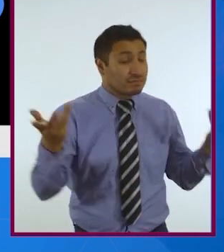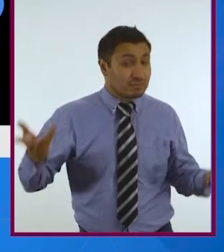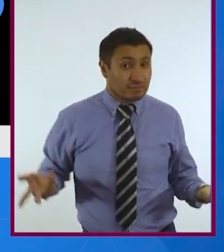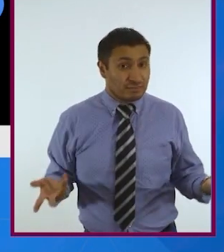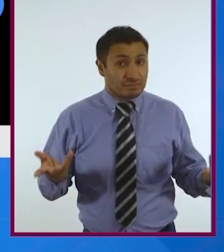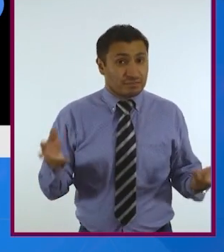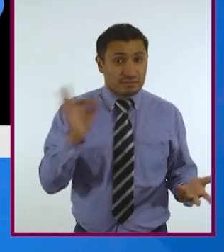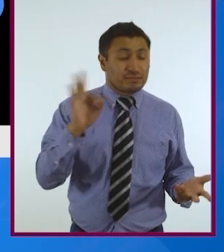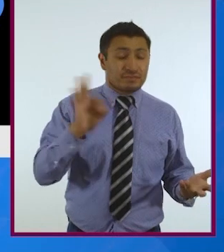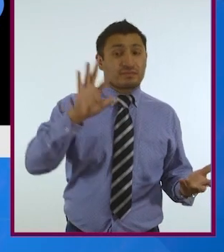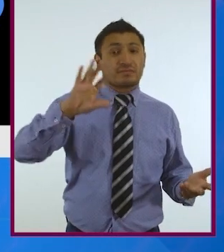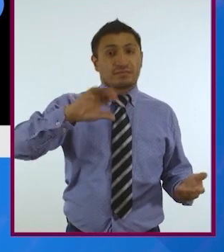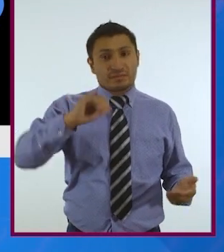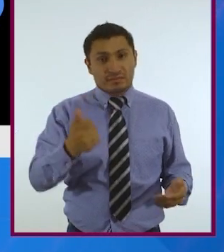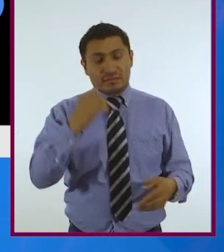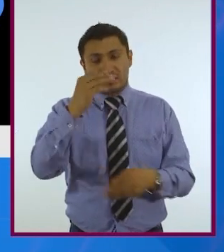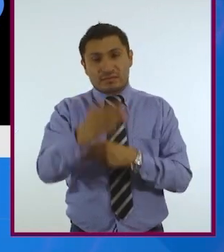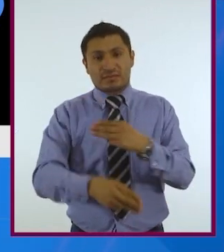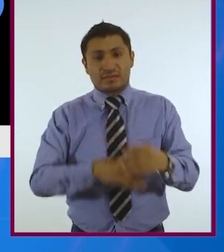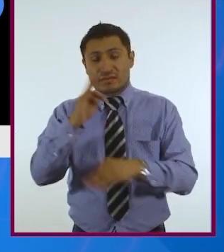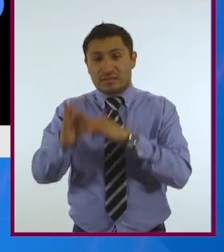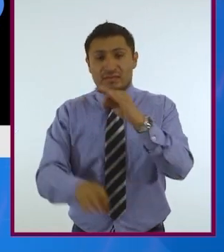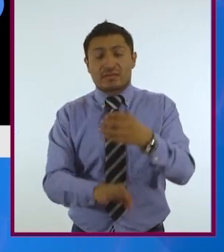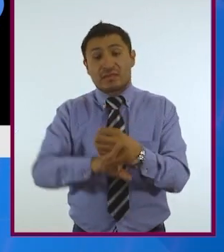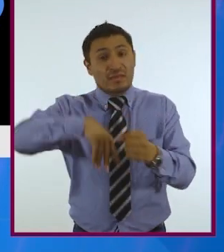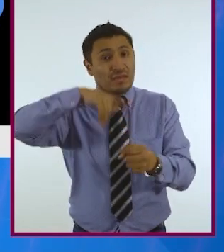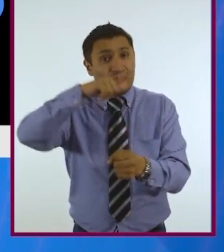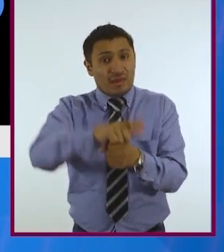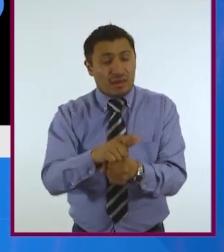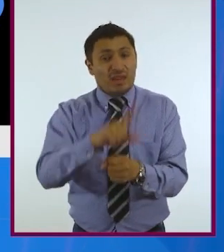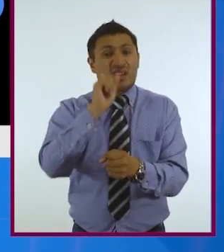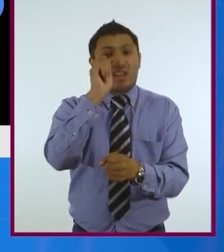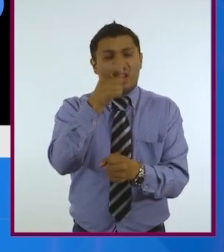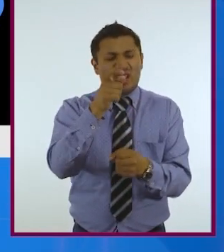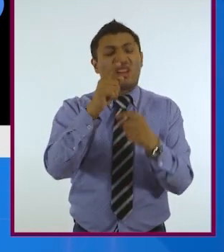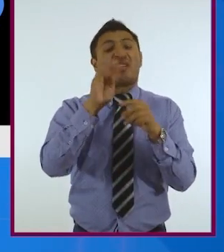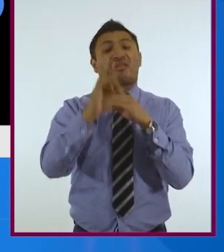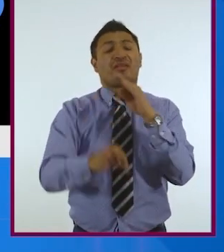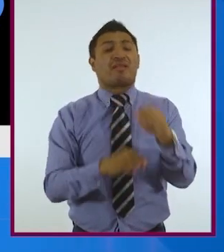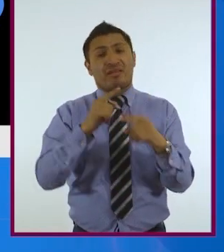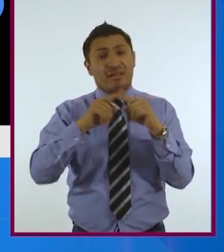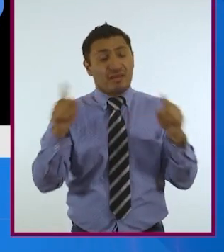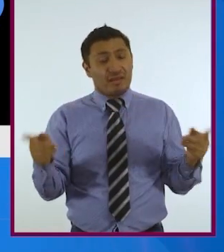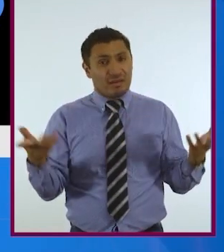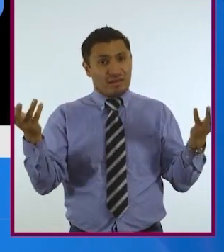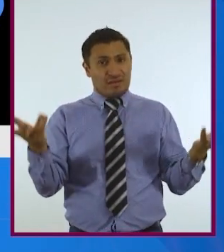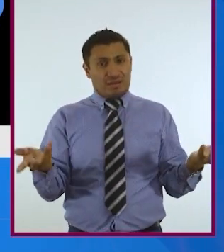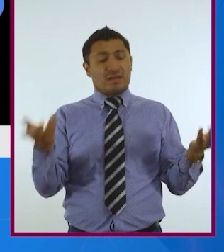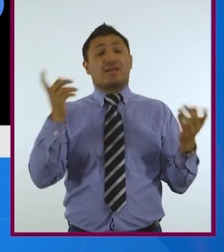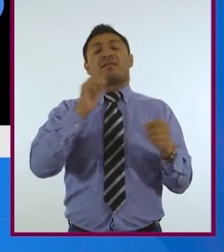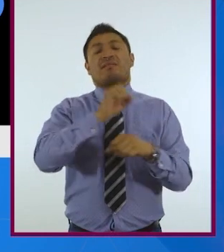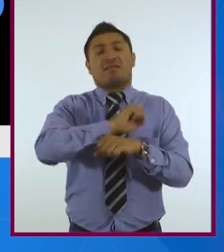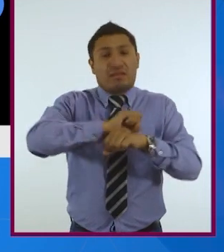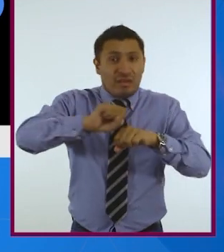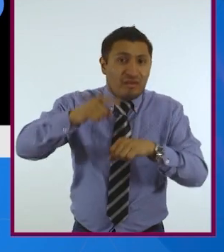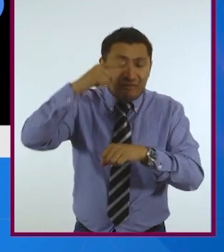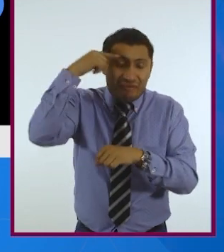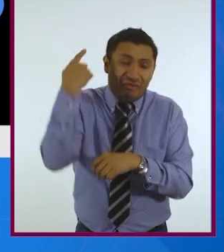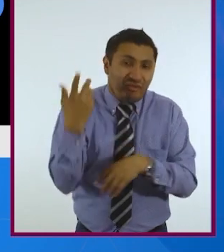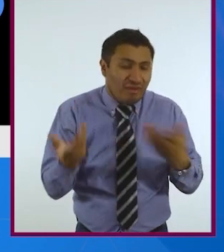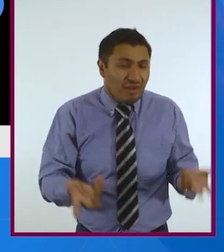si tuviéramos otro trato con los animales. ¿Y qué quiere decir otro trato con los animales? Bueno, es algo muy simple.